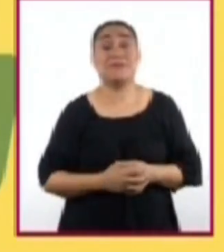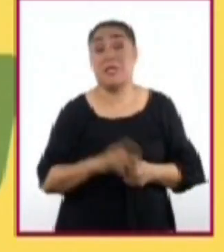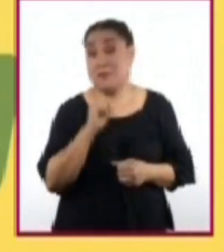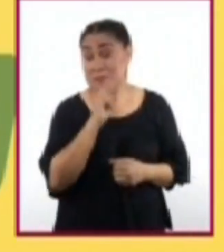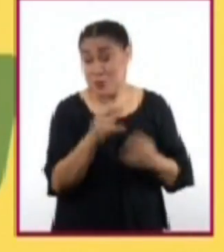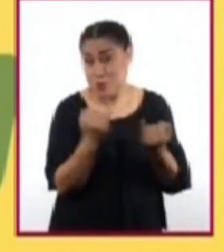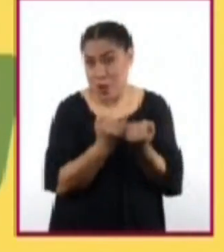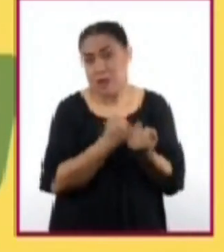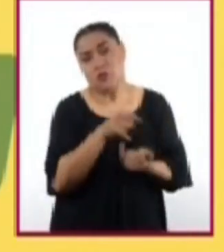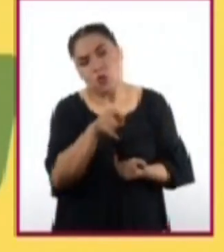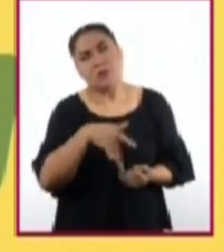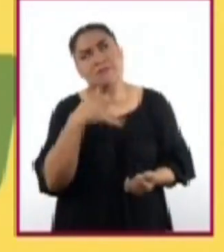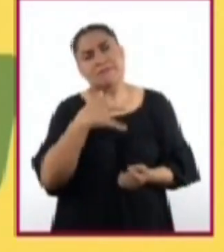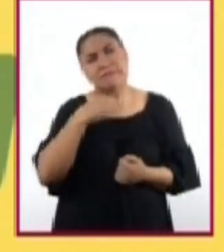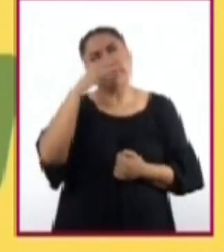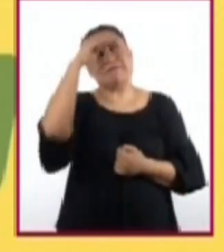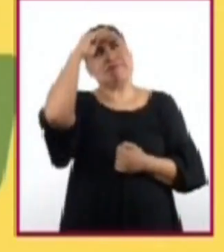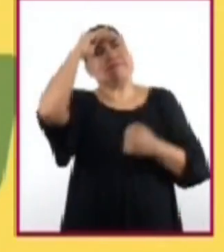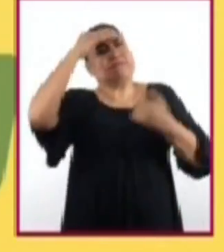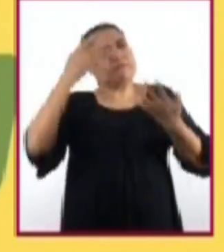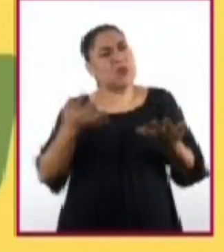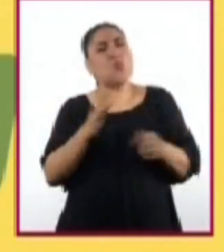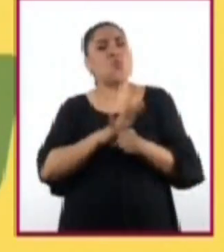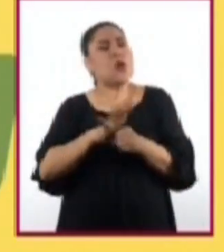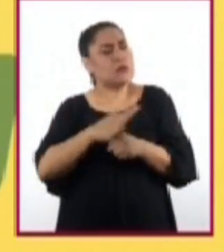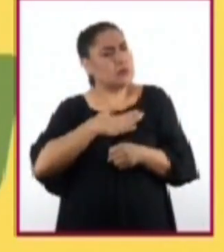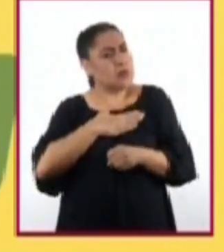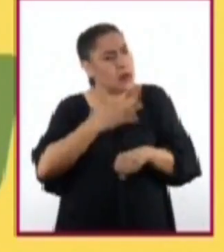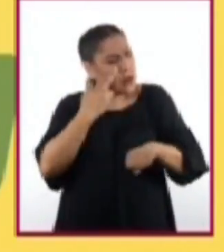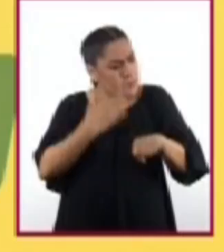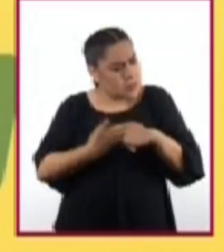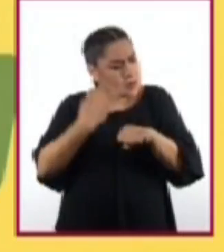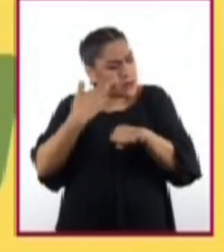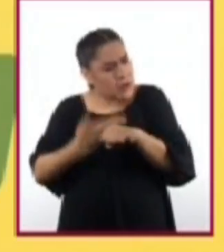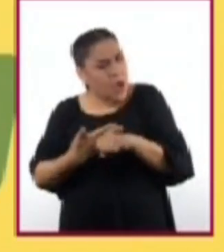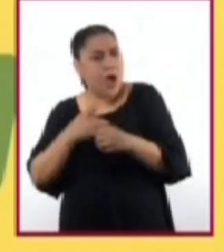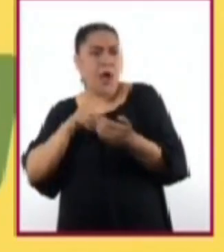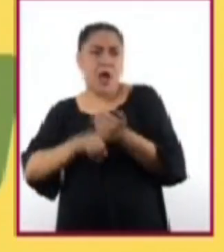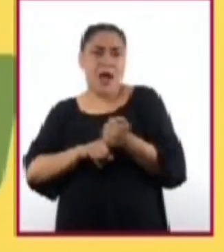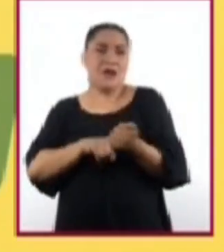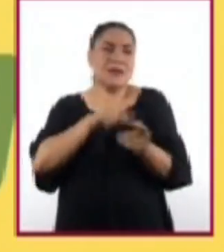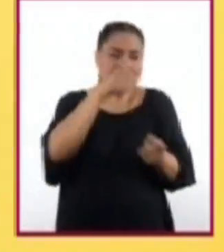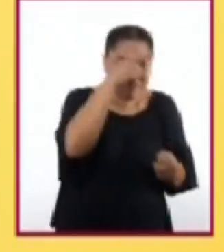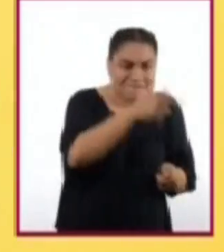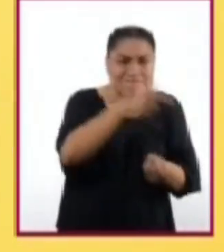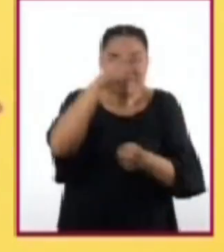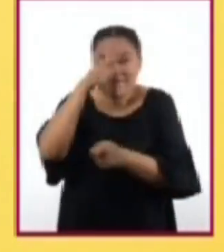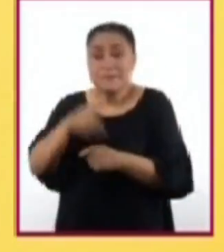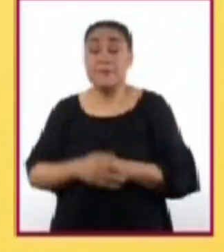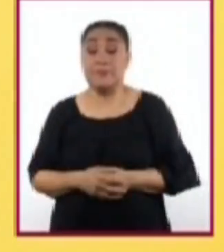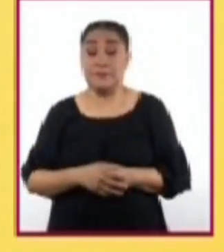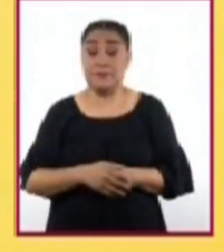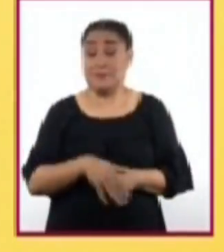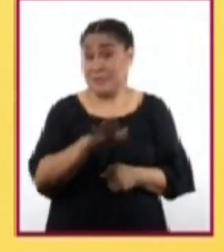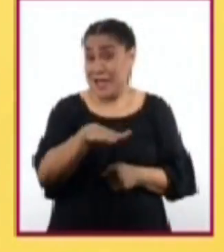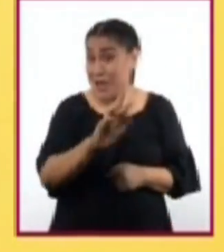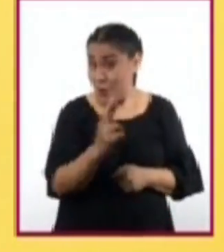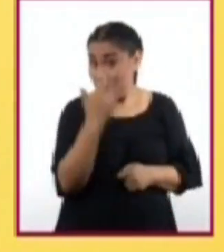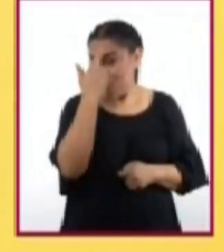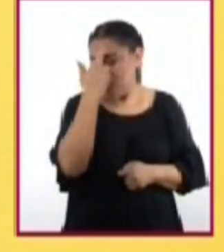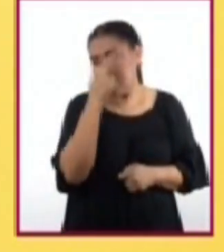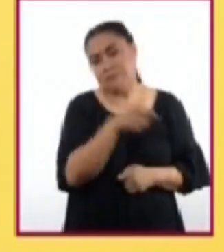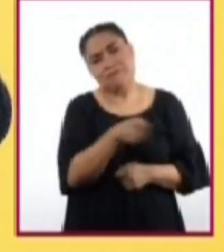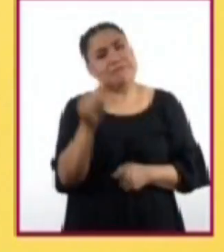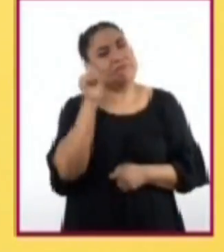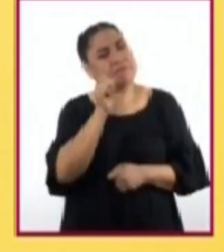Además, reflexiona. ¿Qué responsabilidades tienes en cada una de las situaciones? Recuerda siempre ser